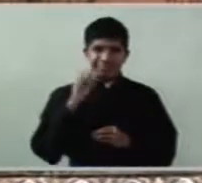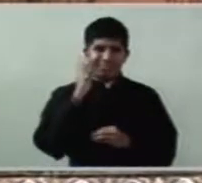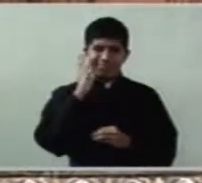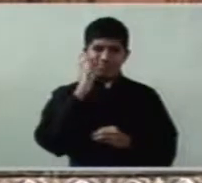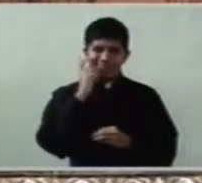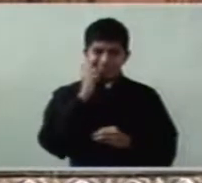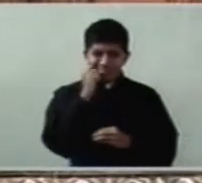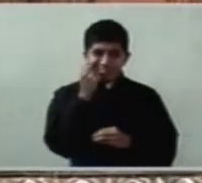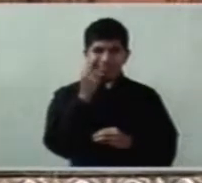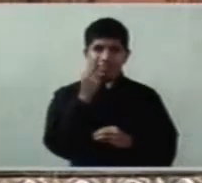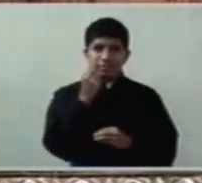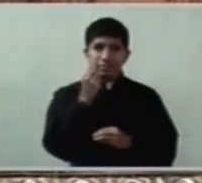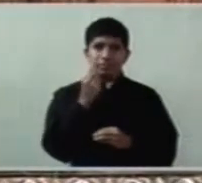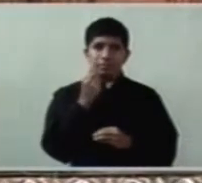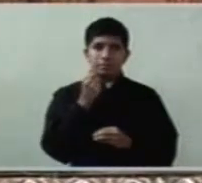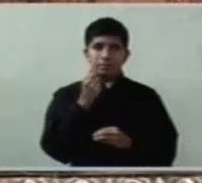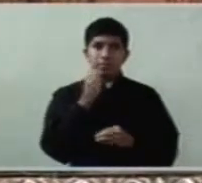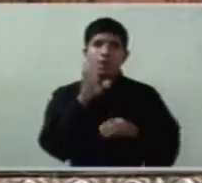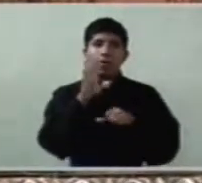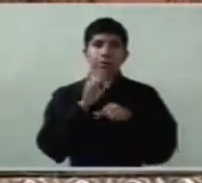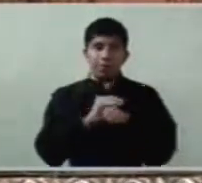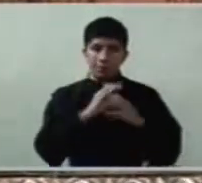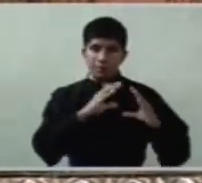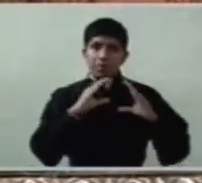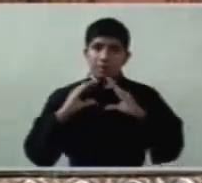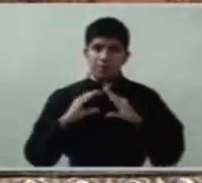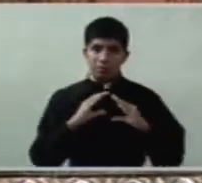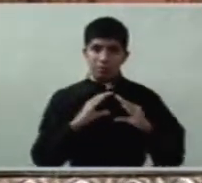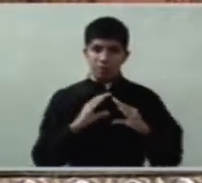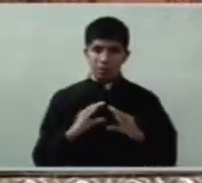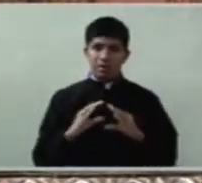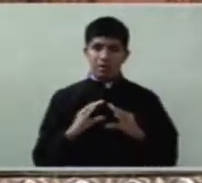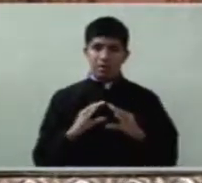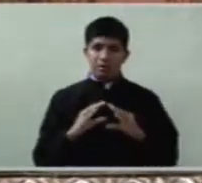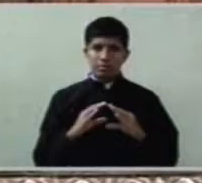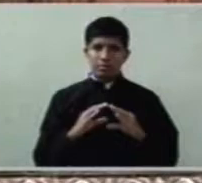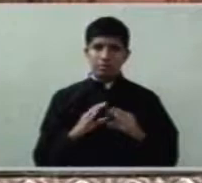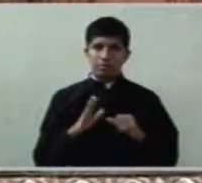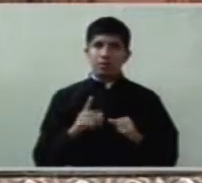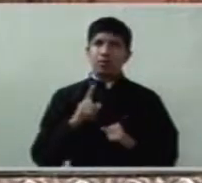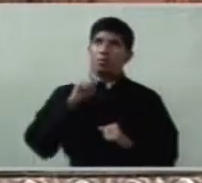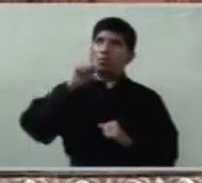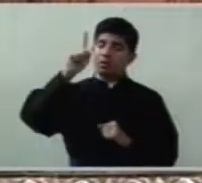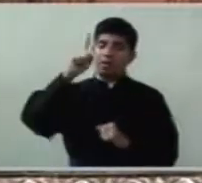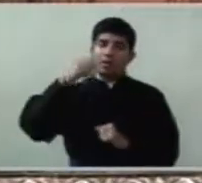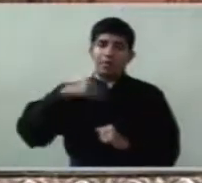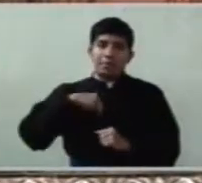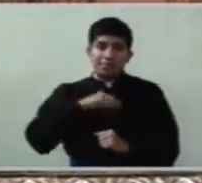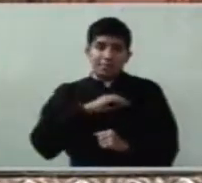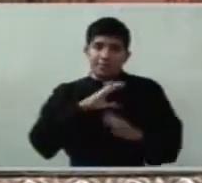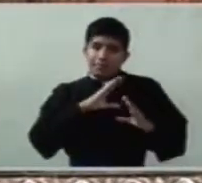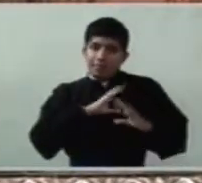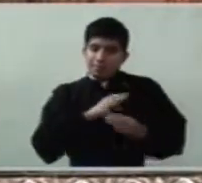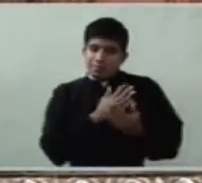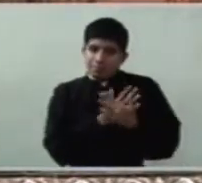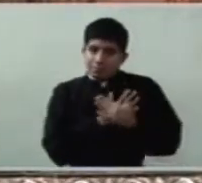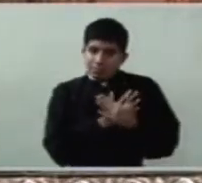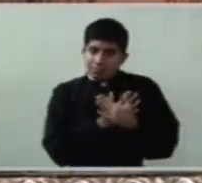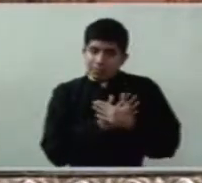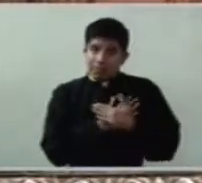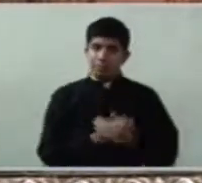dejémonos cultivar porque Dios nos quiere mucho tiene